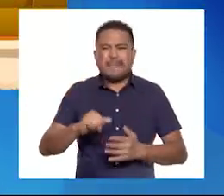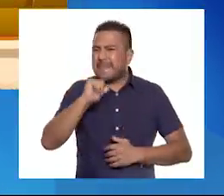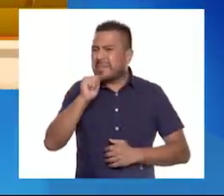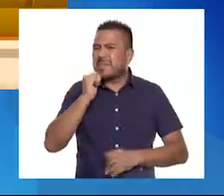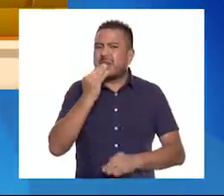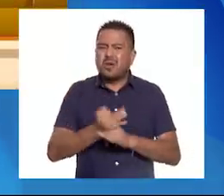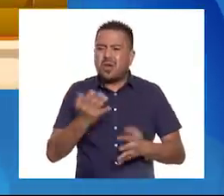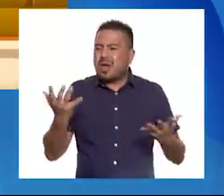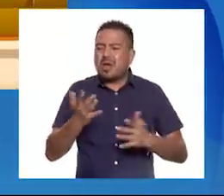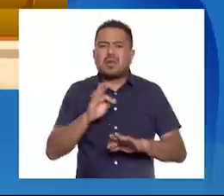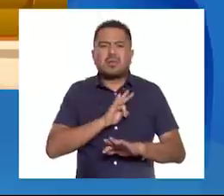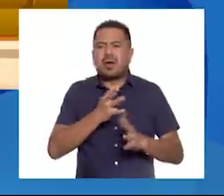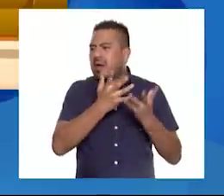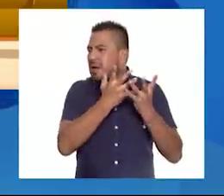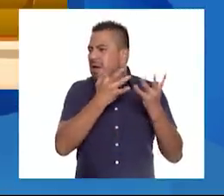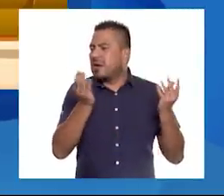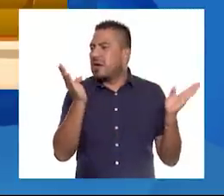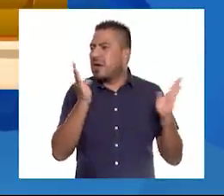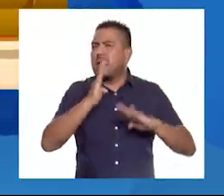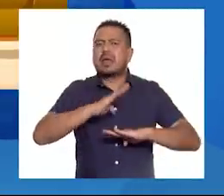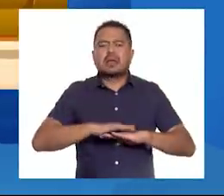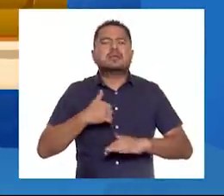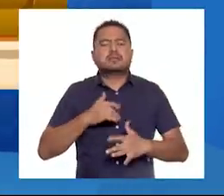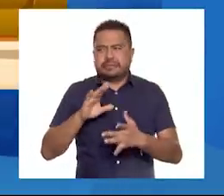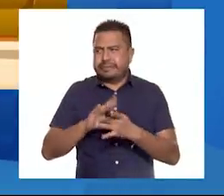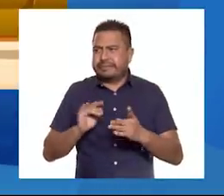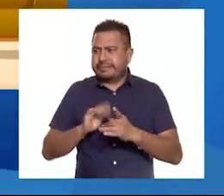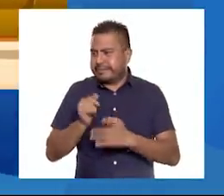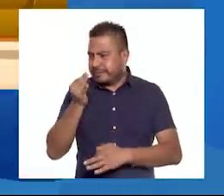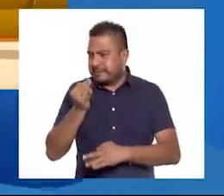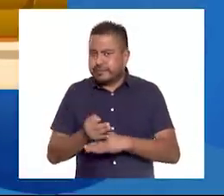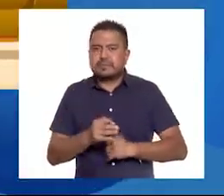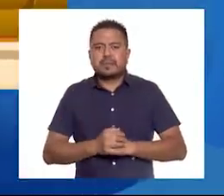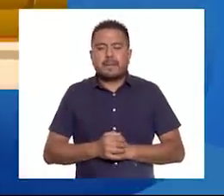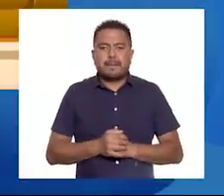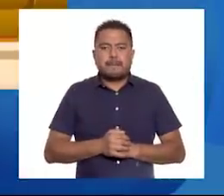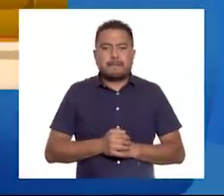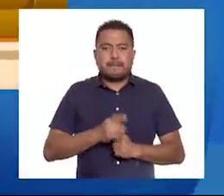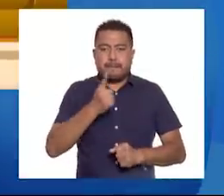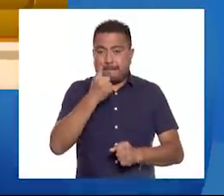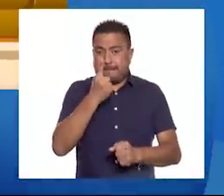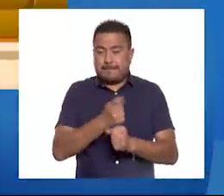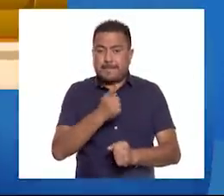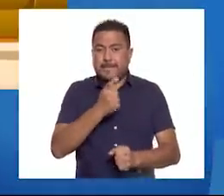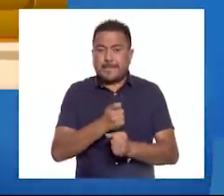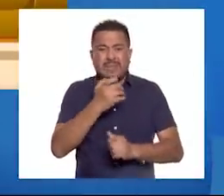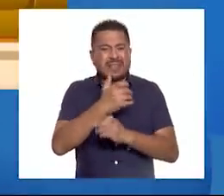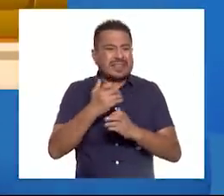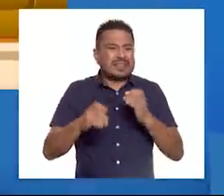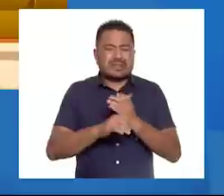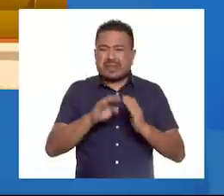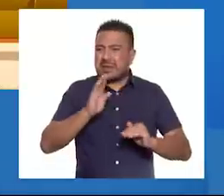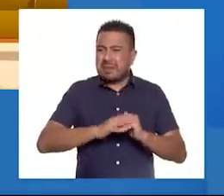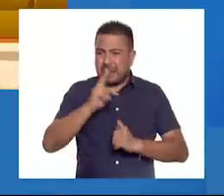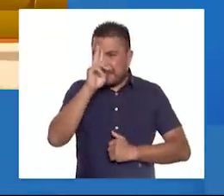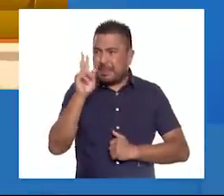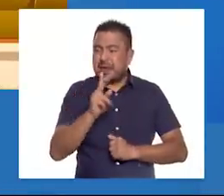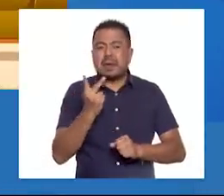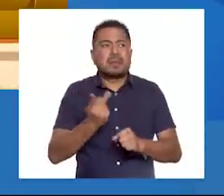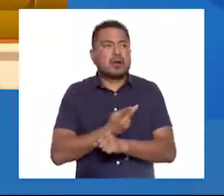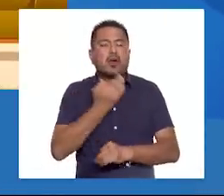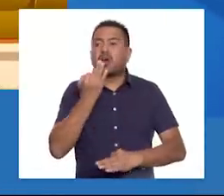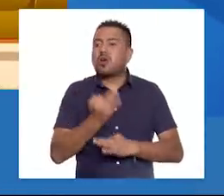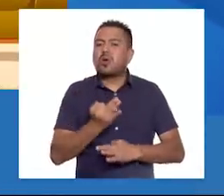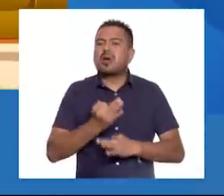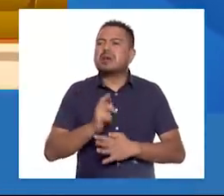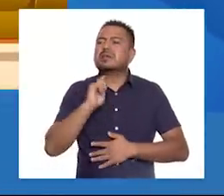de lo que haga pueda calmarme, pero te cuento de todas formas. La primera cosa terrible que sucedió el día de